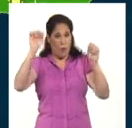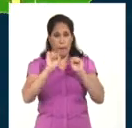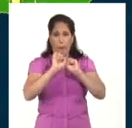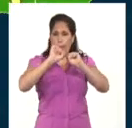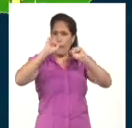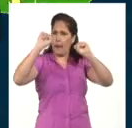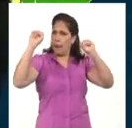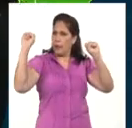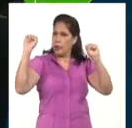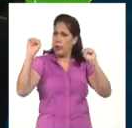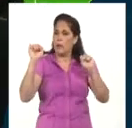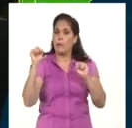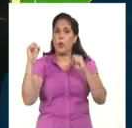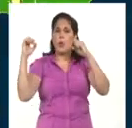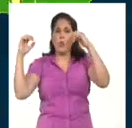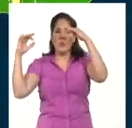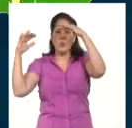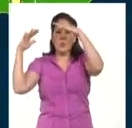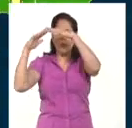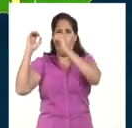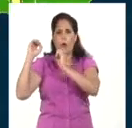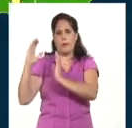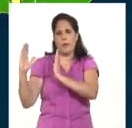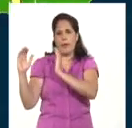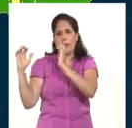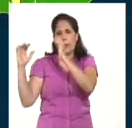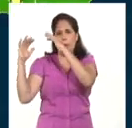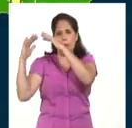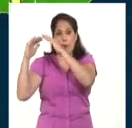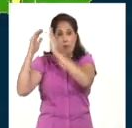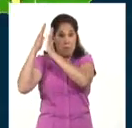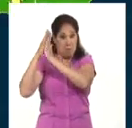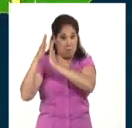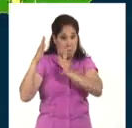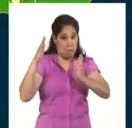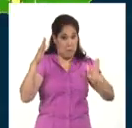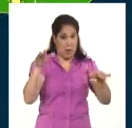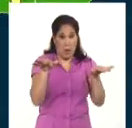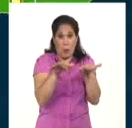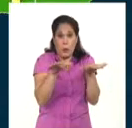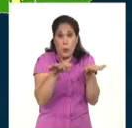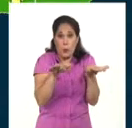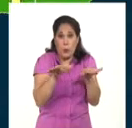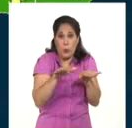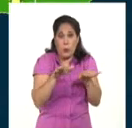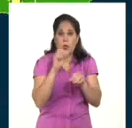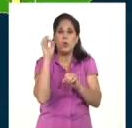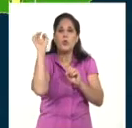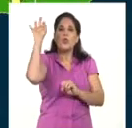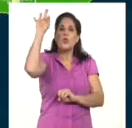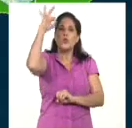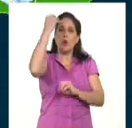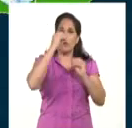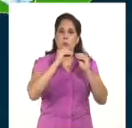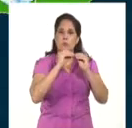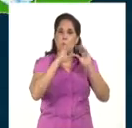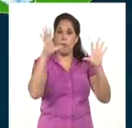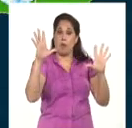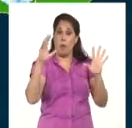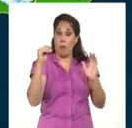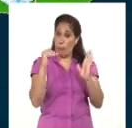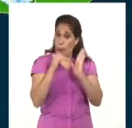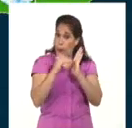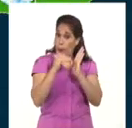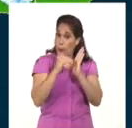cielos parcialmente nublados en la parte occidental y en el resto de nuestro país con poca nubosidad soleada a la mañana. Desde el final de la mañana